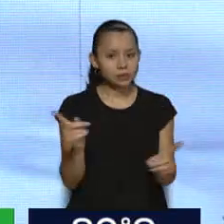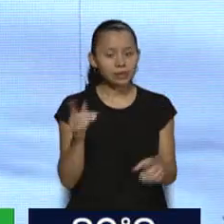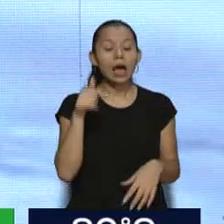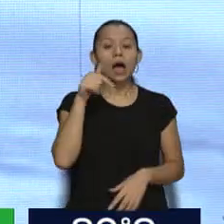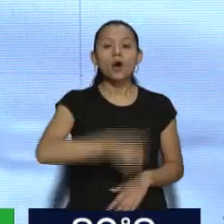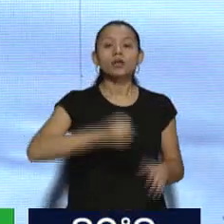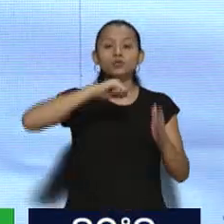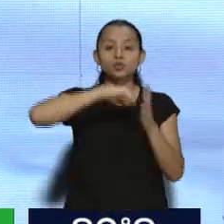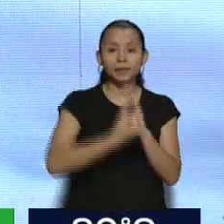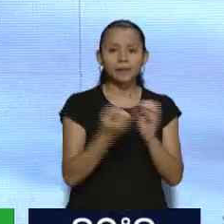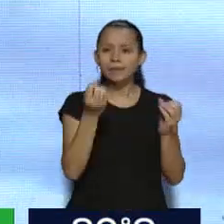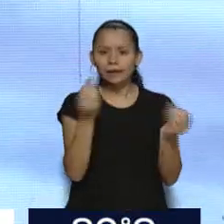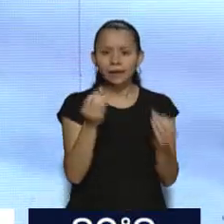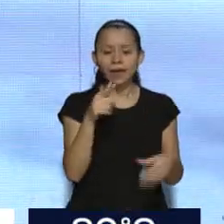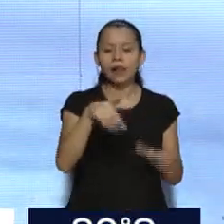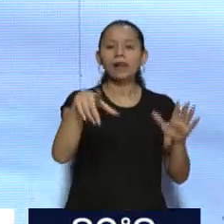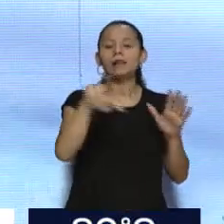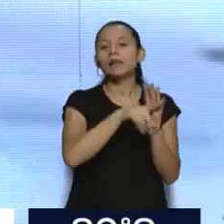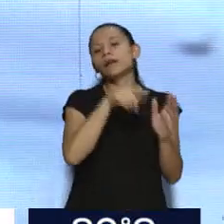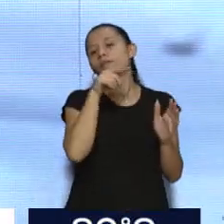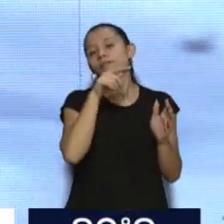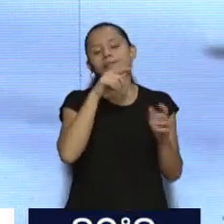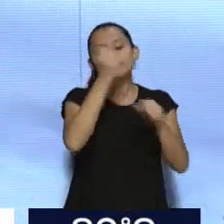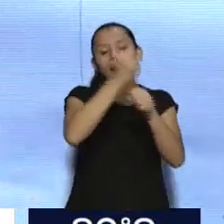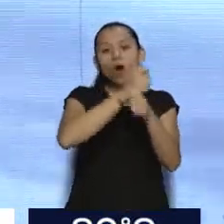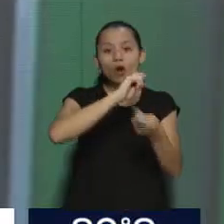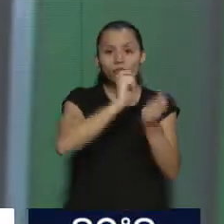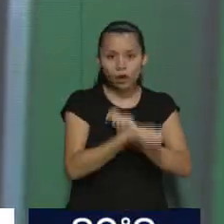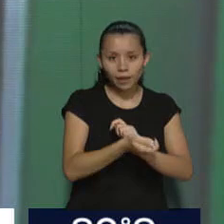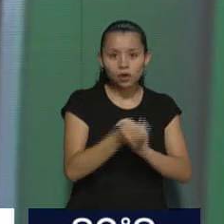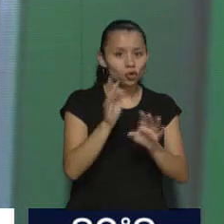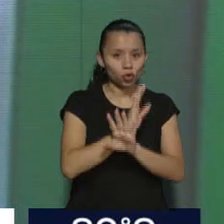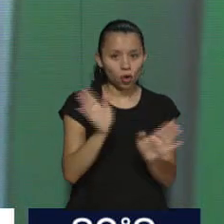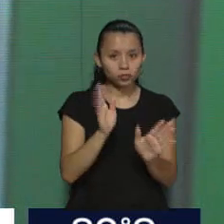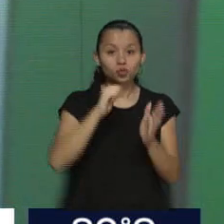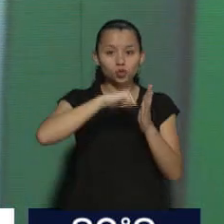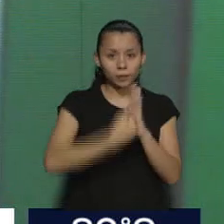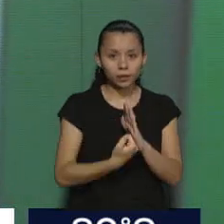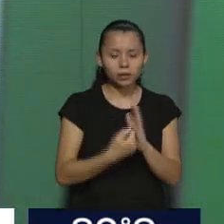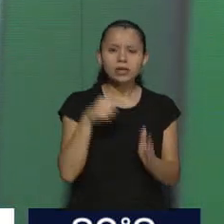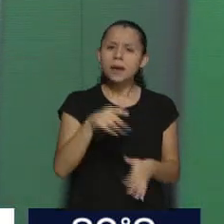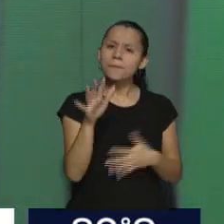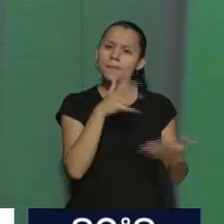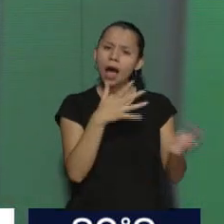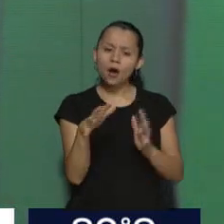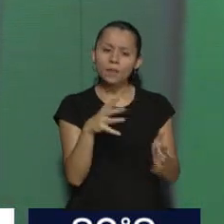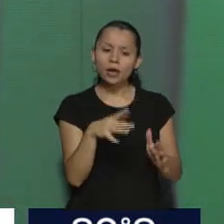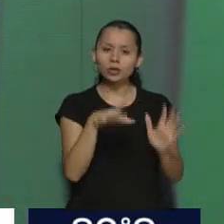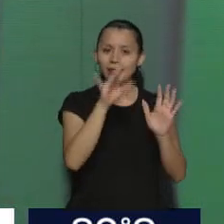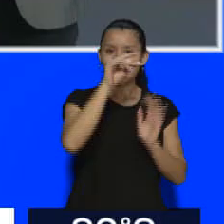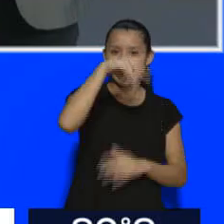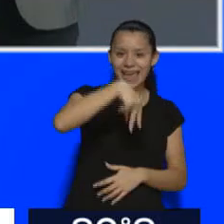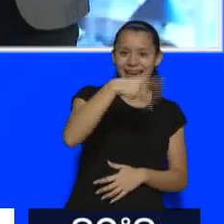la reforma laboral. Y esto tiene que ver con, te diría, un 60% de este